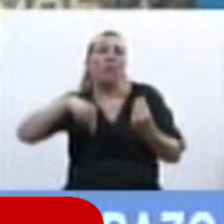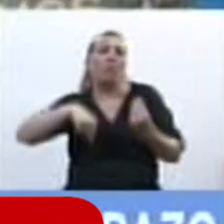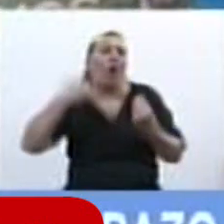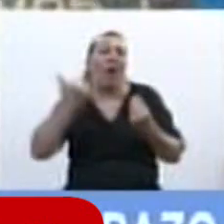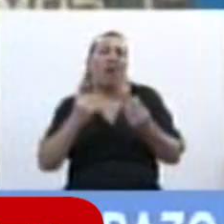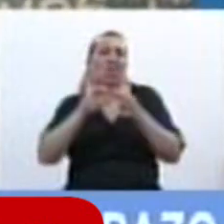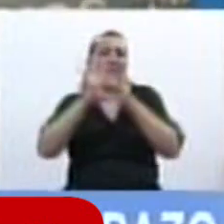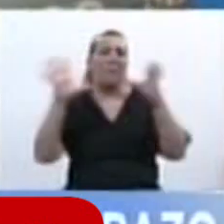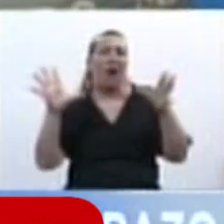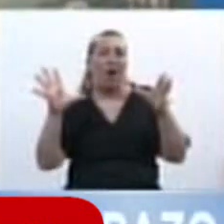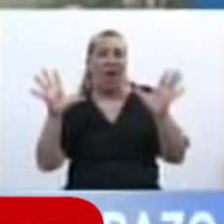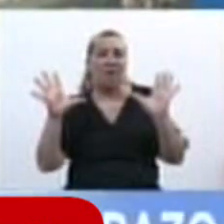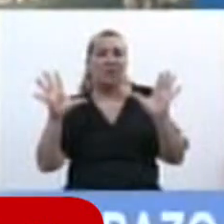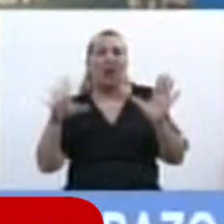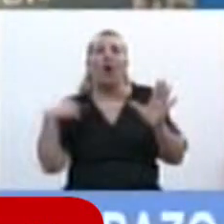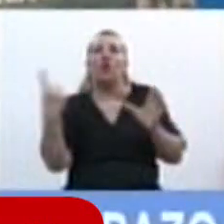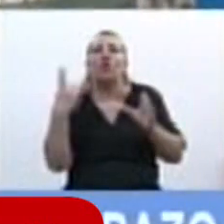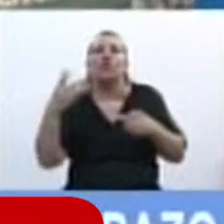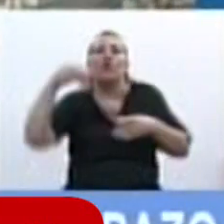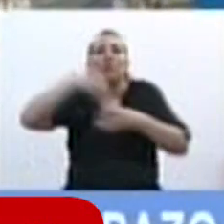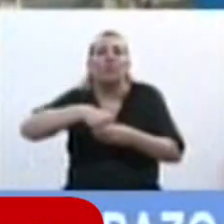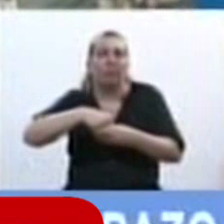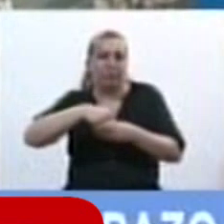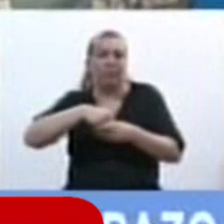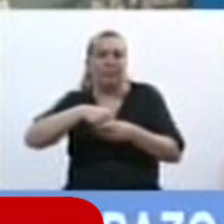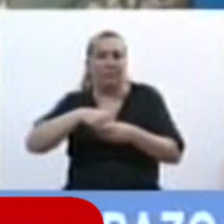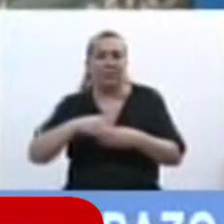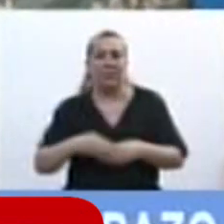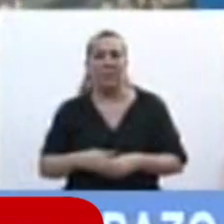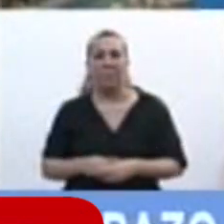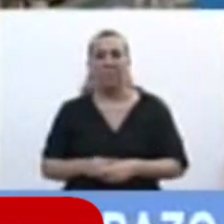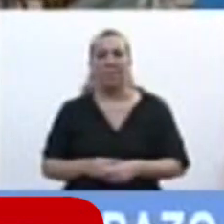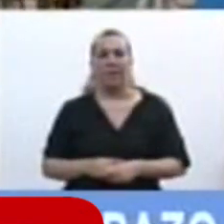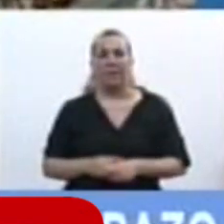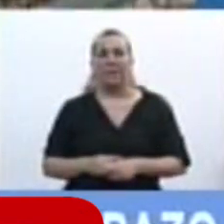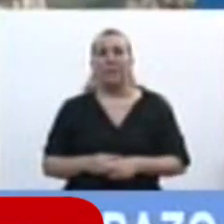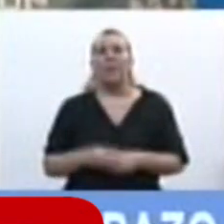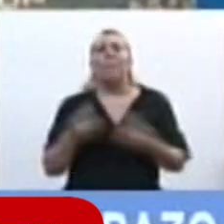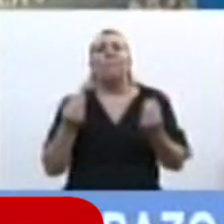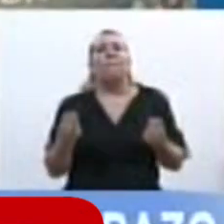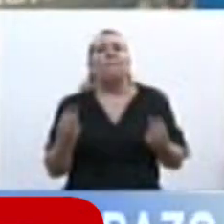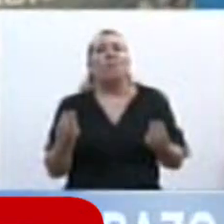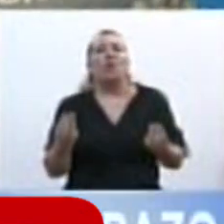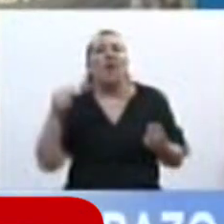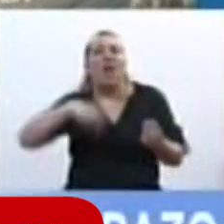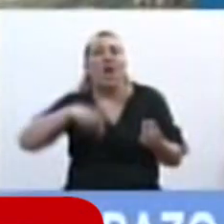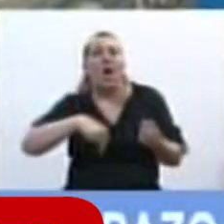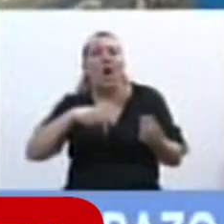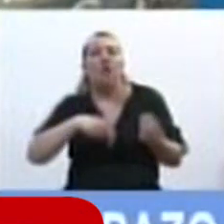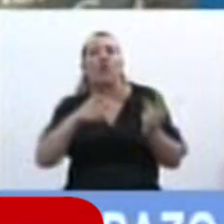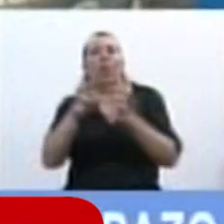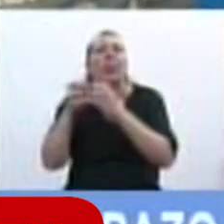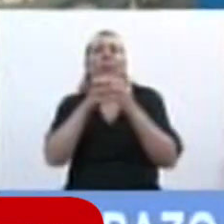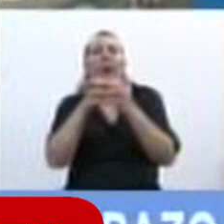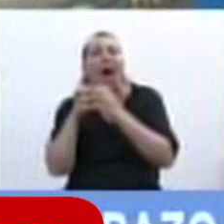y porque formamos parte de lo que se denomina la división mundial del occidente. ¿Por qué estos debates no se dan